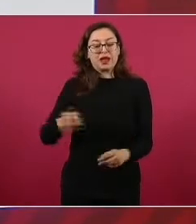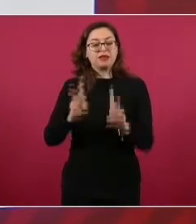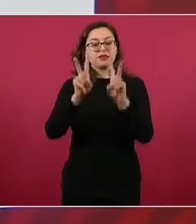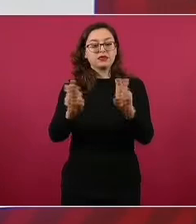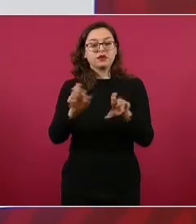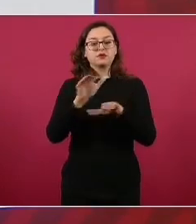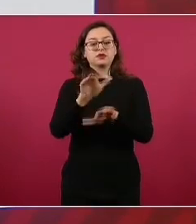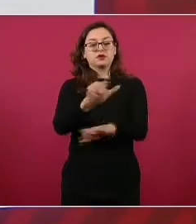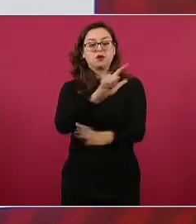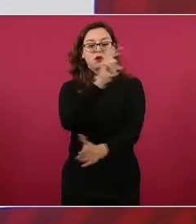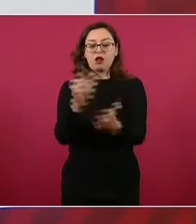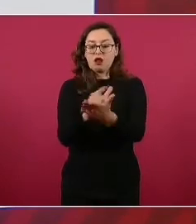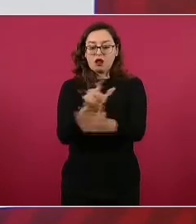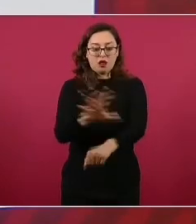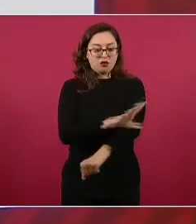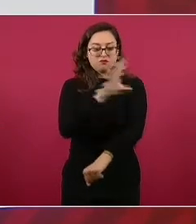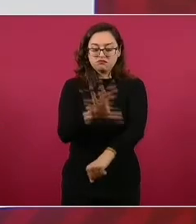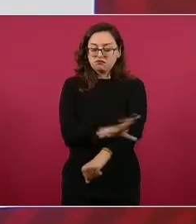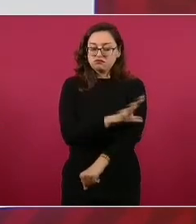eléctrica